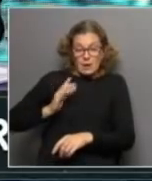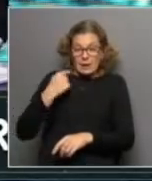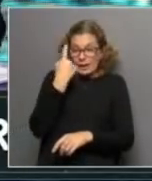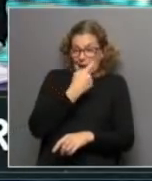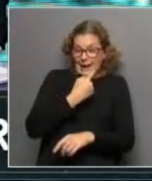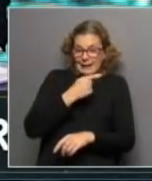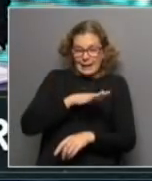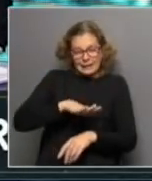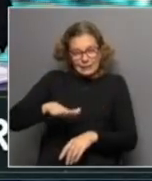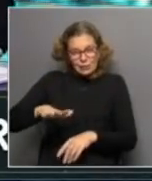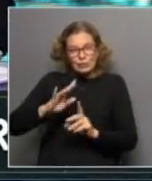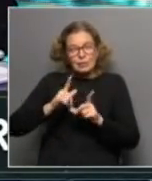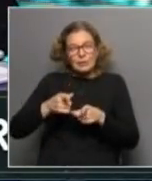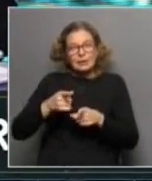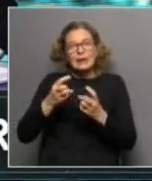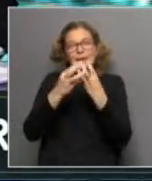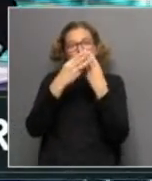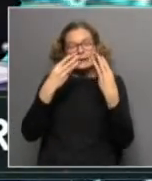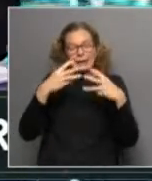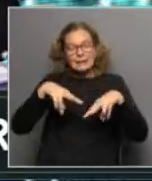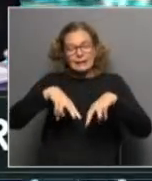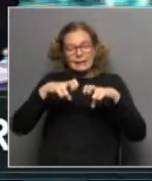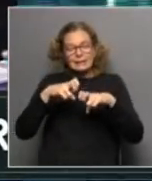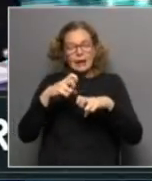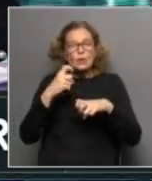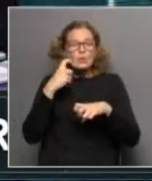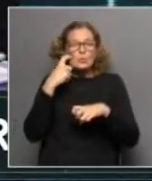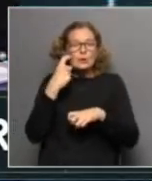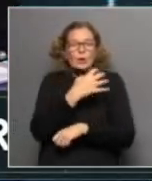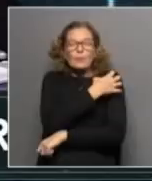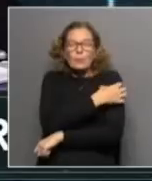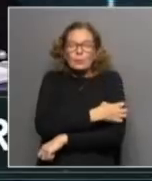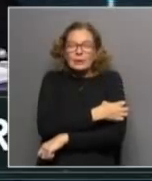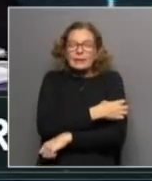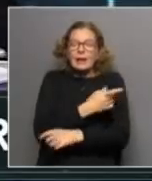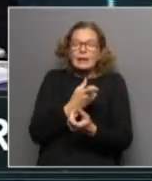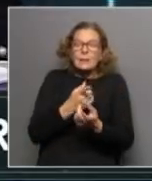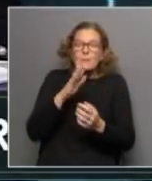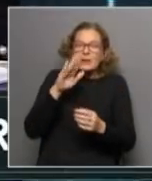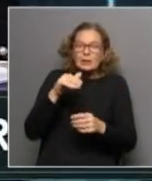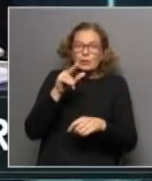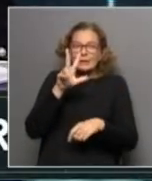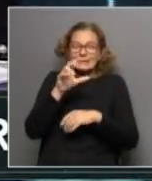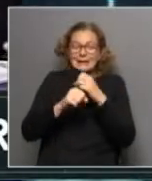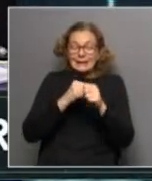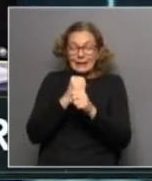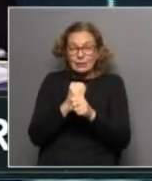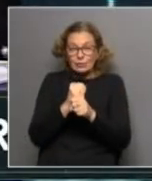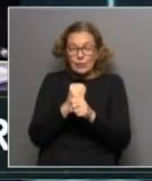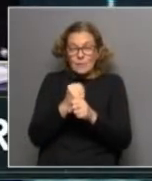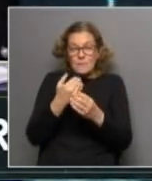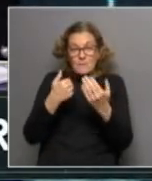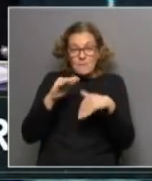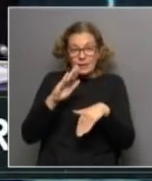En general, si uno analiza los números de pobreza en menores de 3 años, más